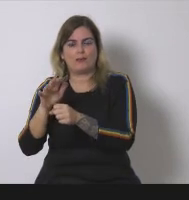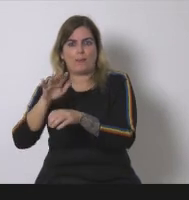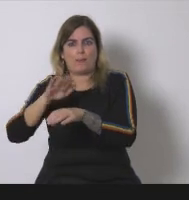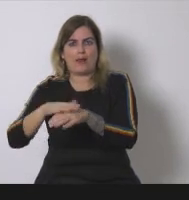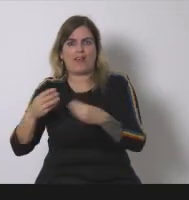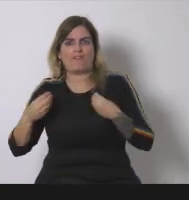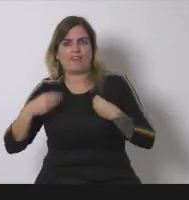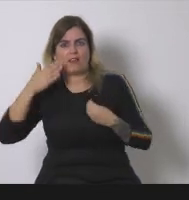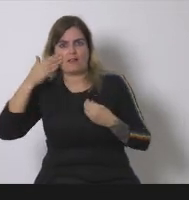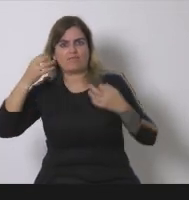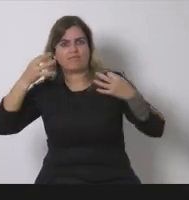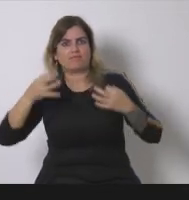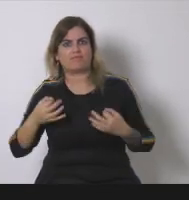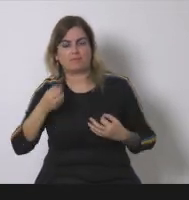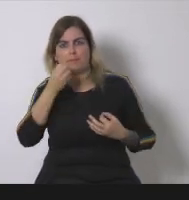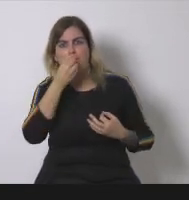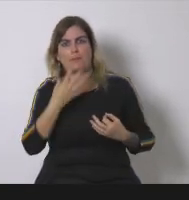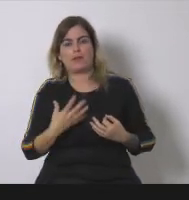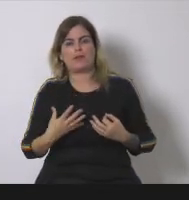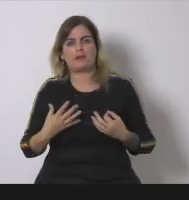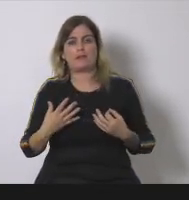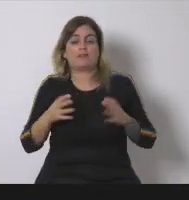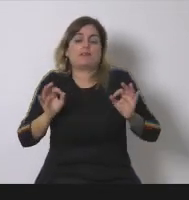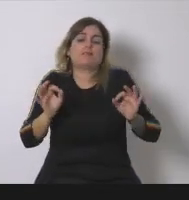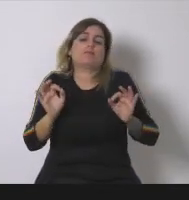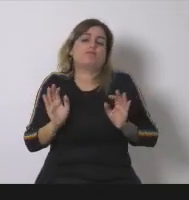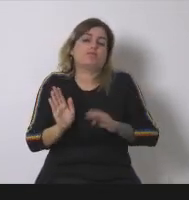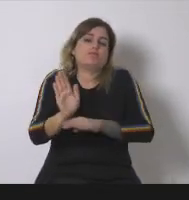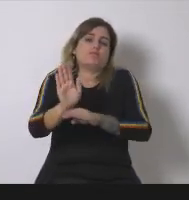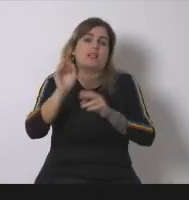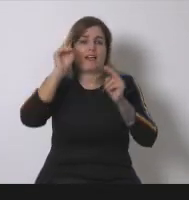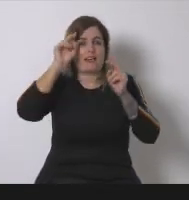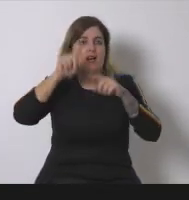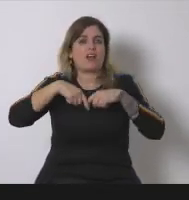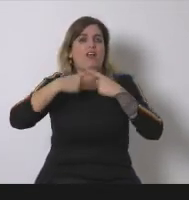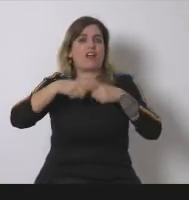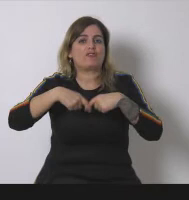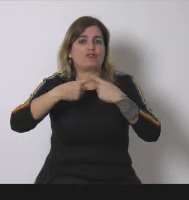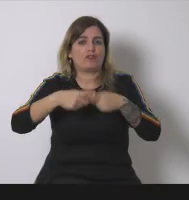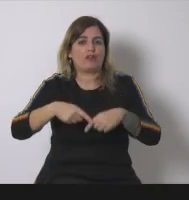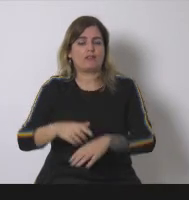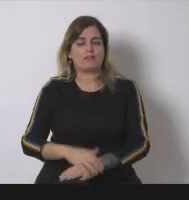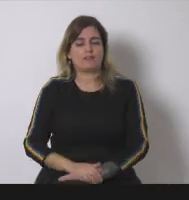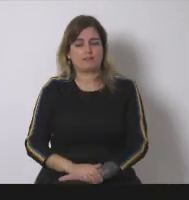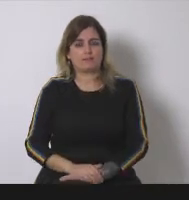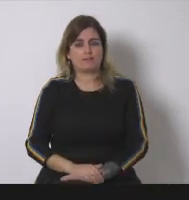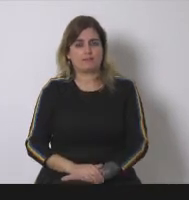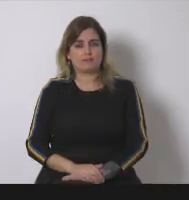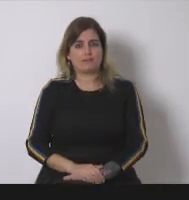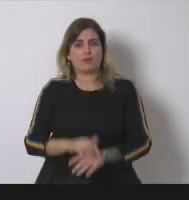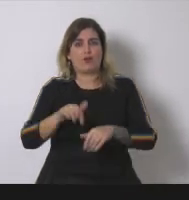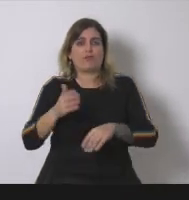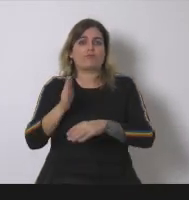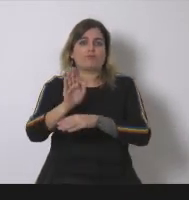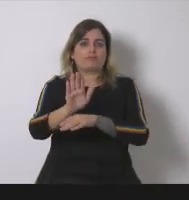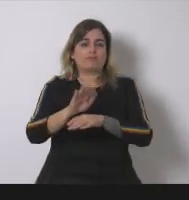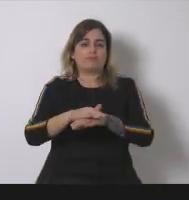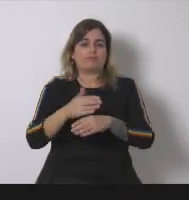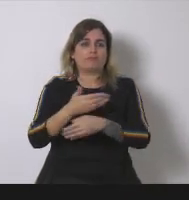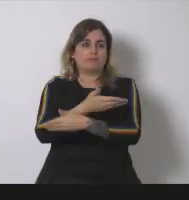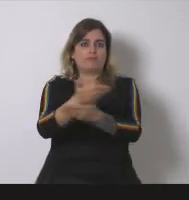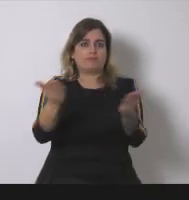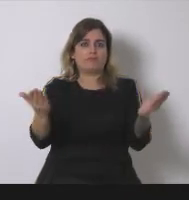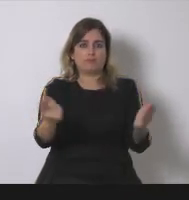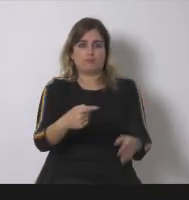vidas dignas estas son las reflexiones que quería compartir con vosotras